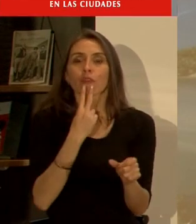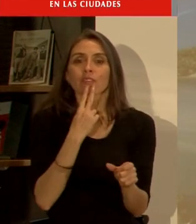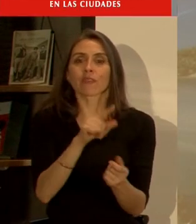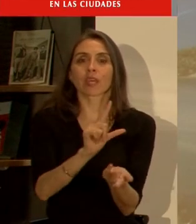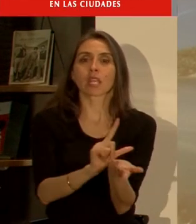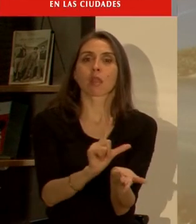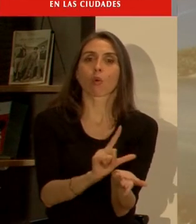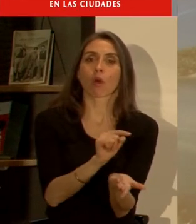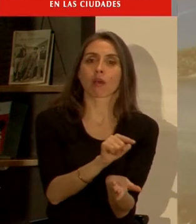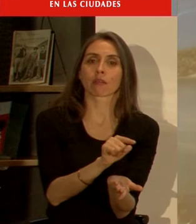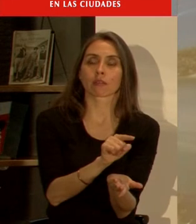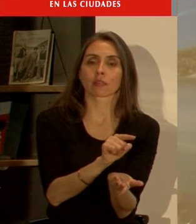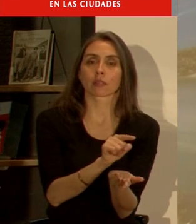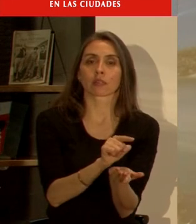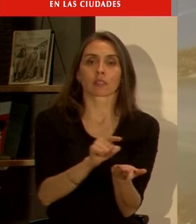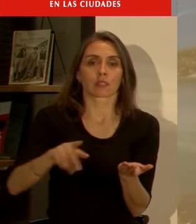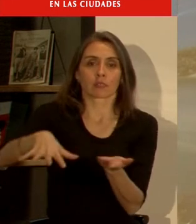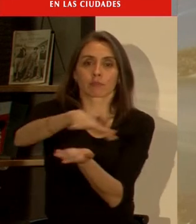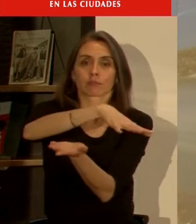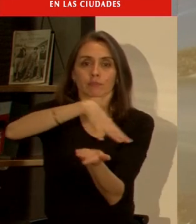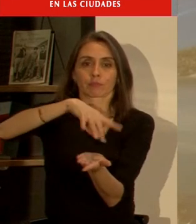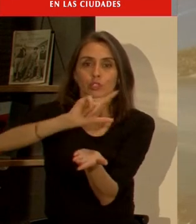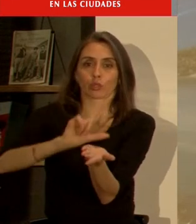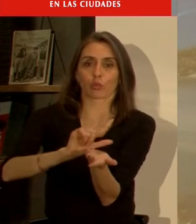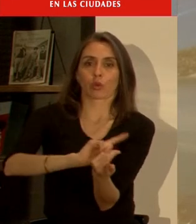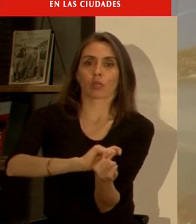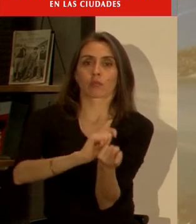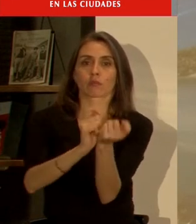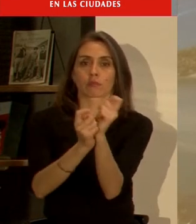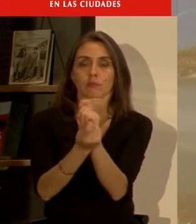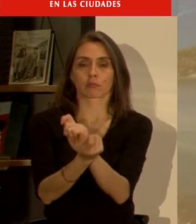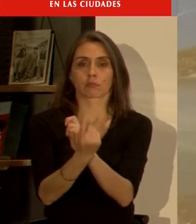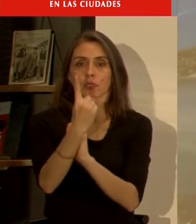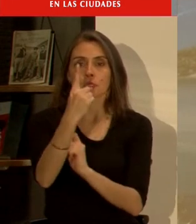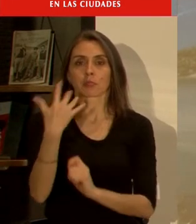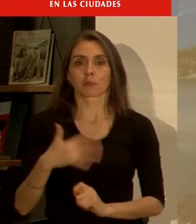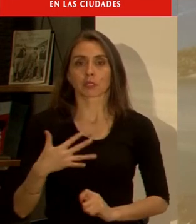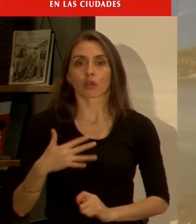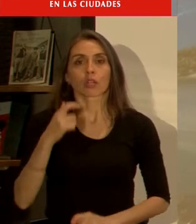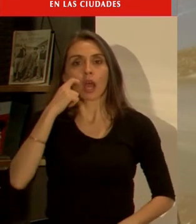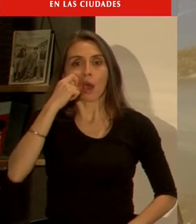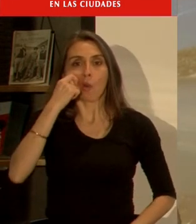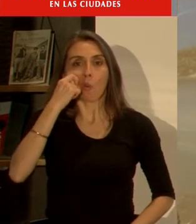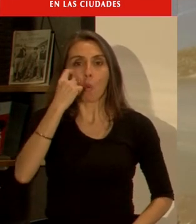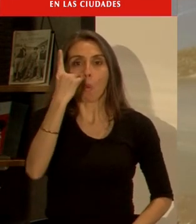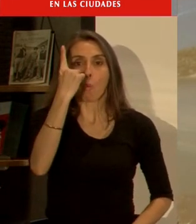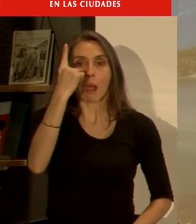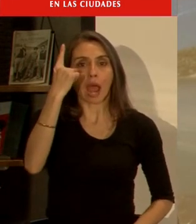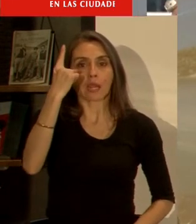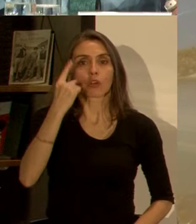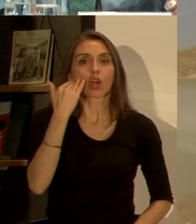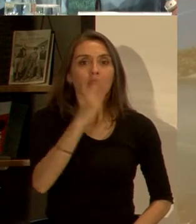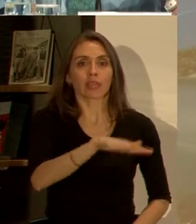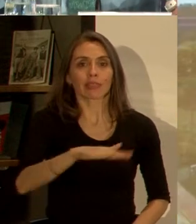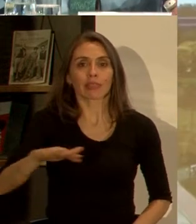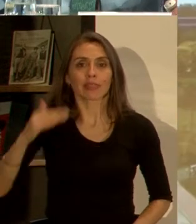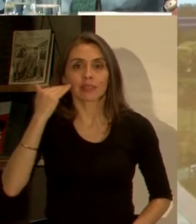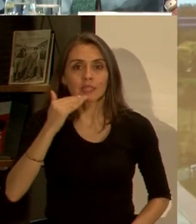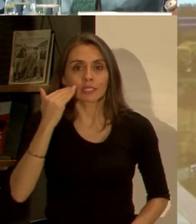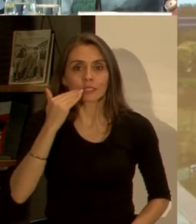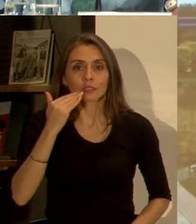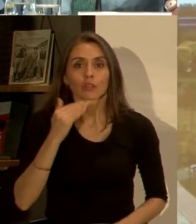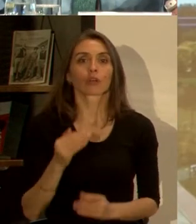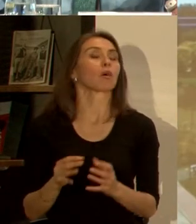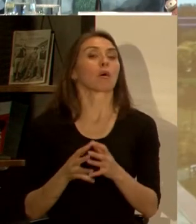mirando que el área que se está transformando tenga como prioridad el ser humano y en particular los niños. Entonces,